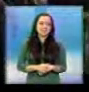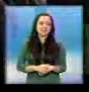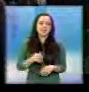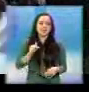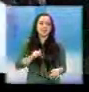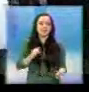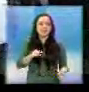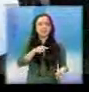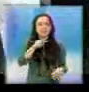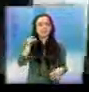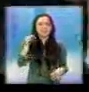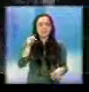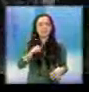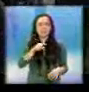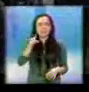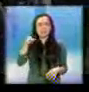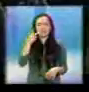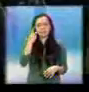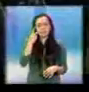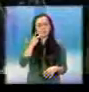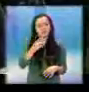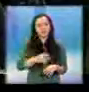Tío, Mi tío.